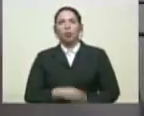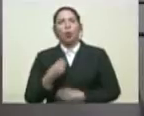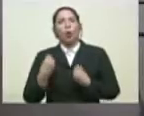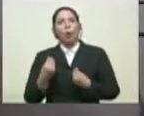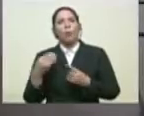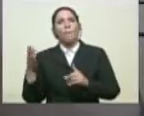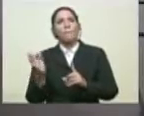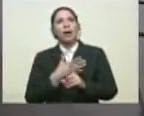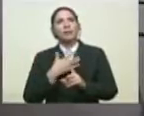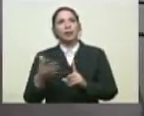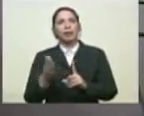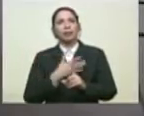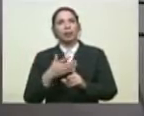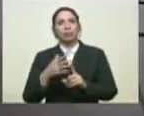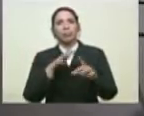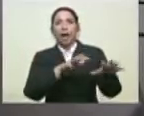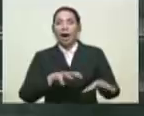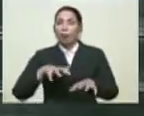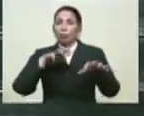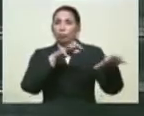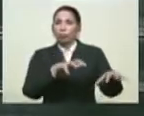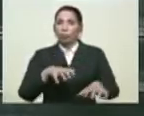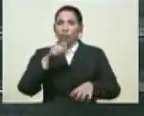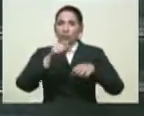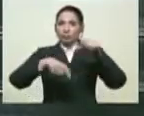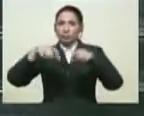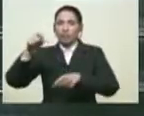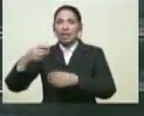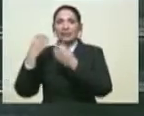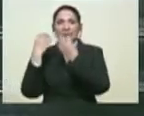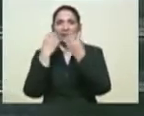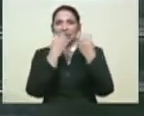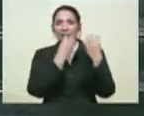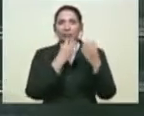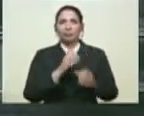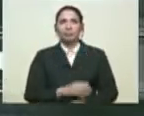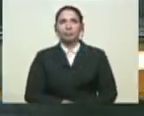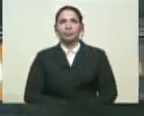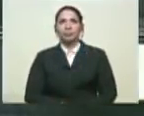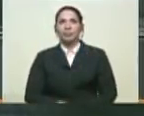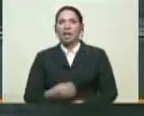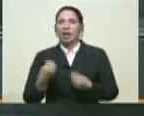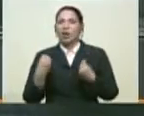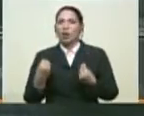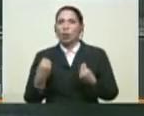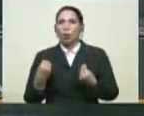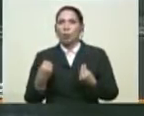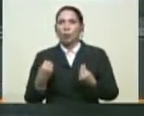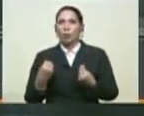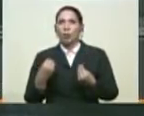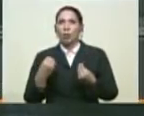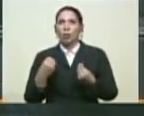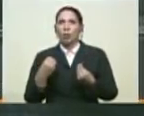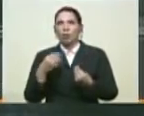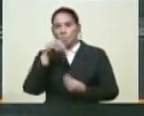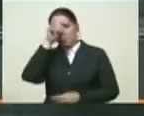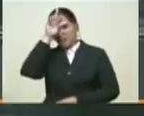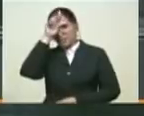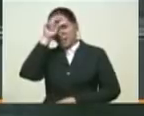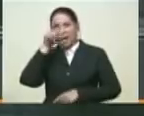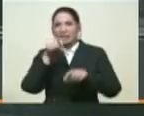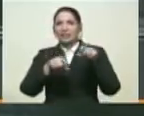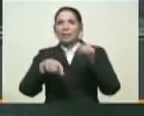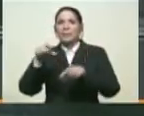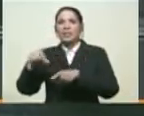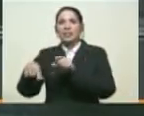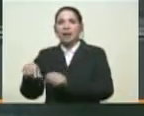los agricultores que siembran maíz y cómo le bachaquean la semilla de maíz